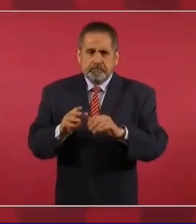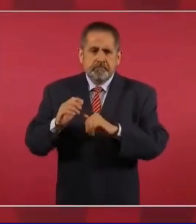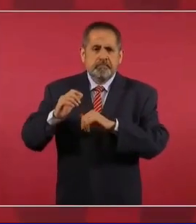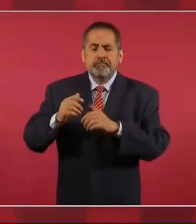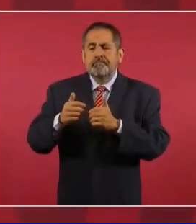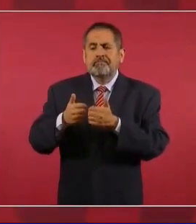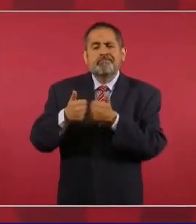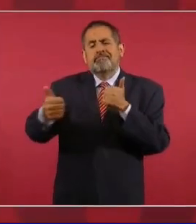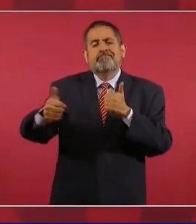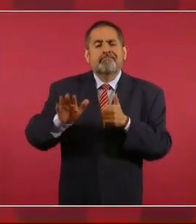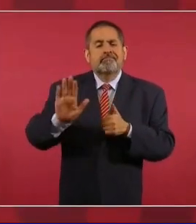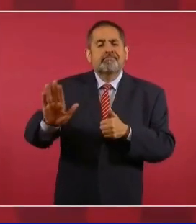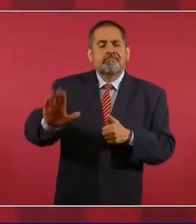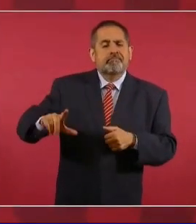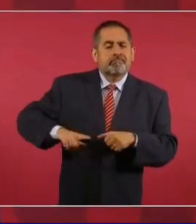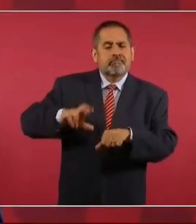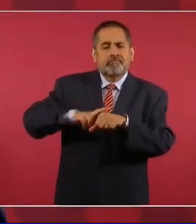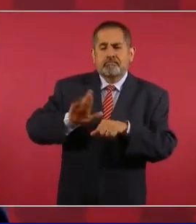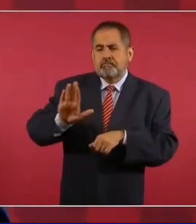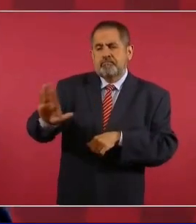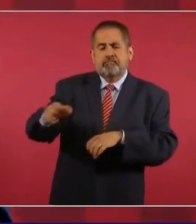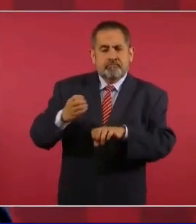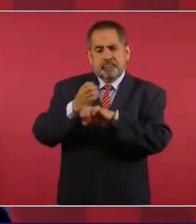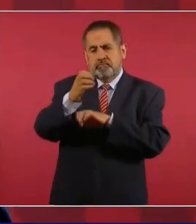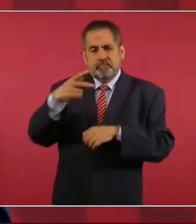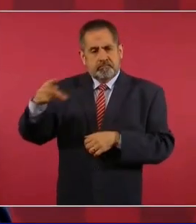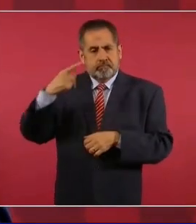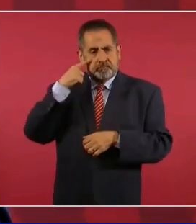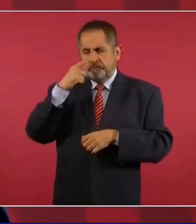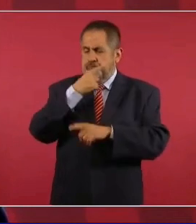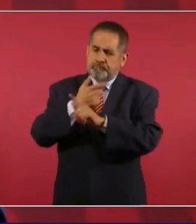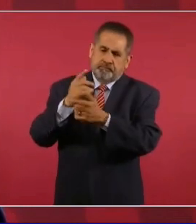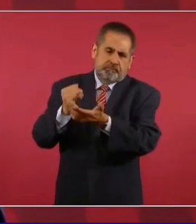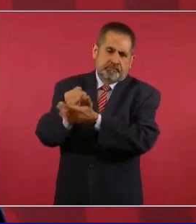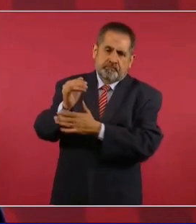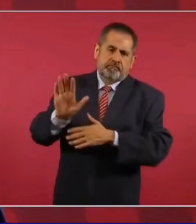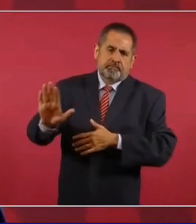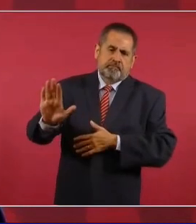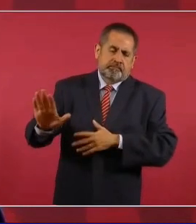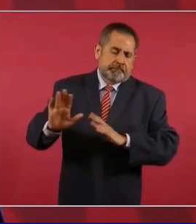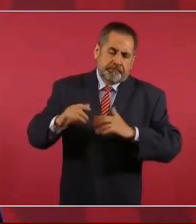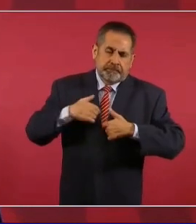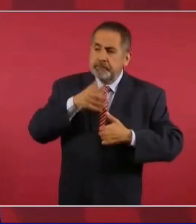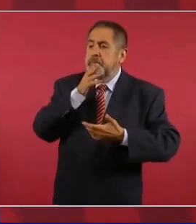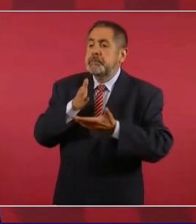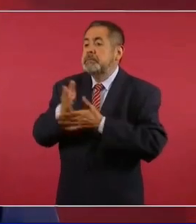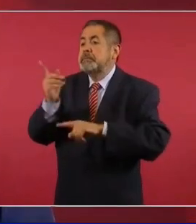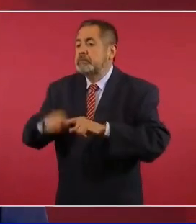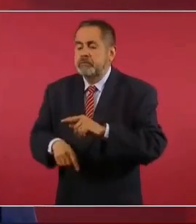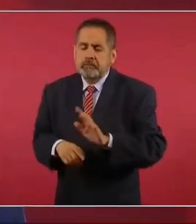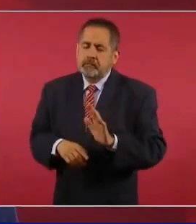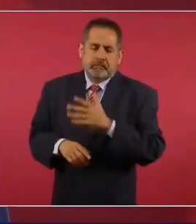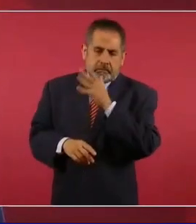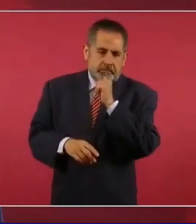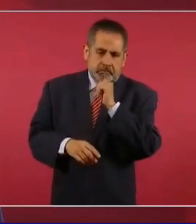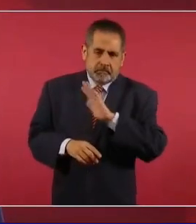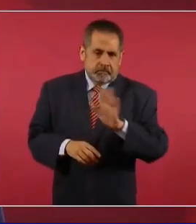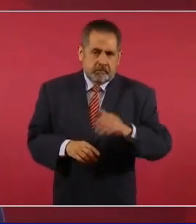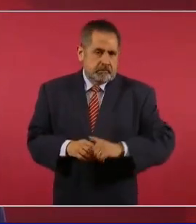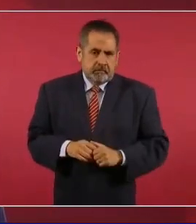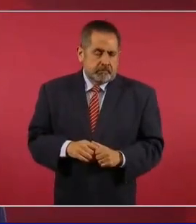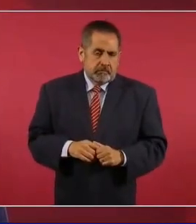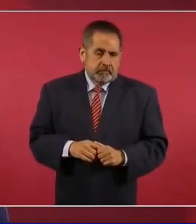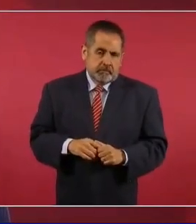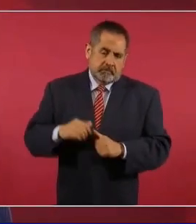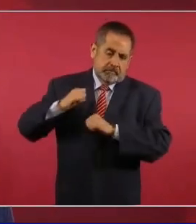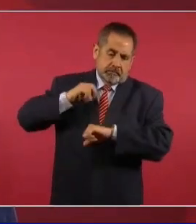distintas y los estados son libres y son soberanos, y eso